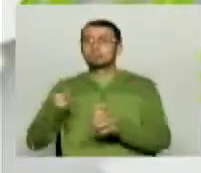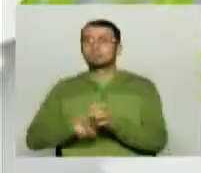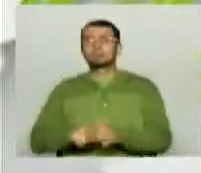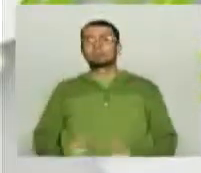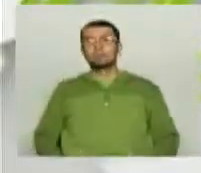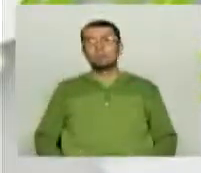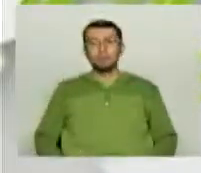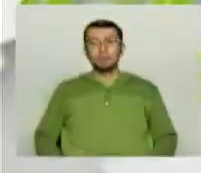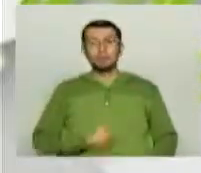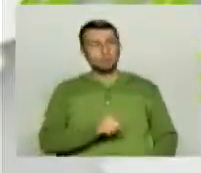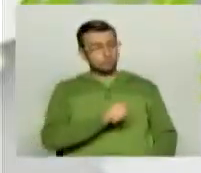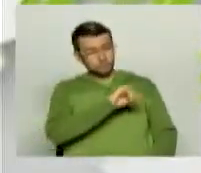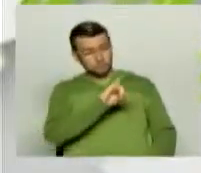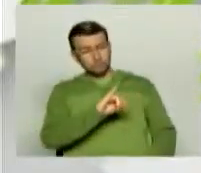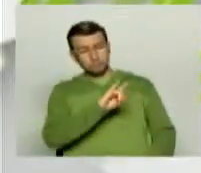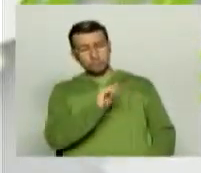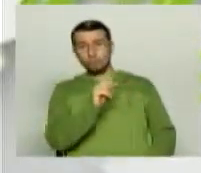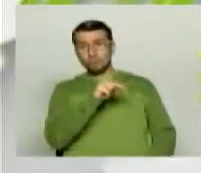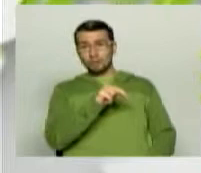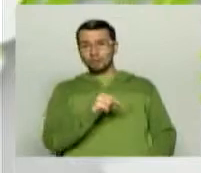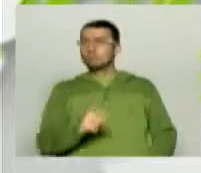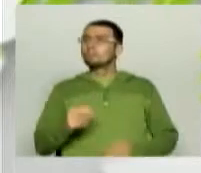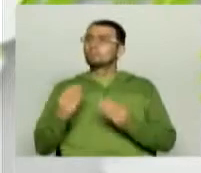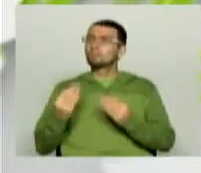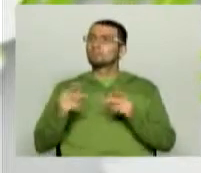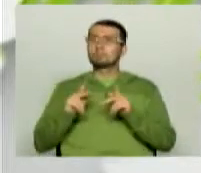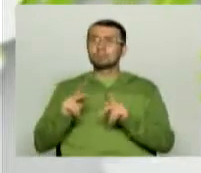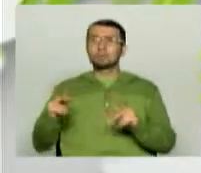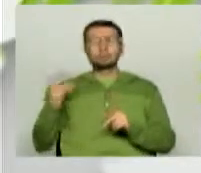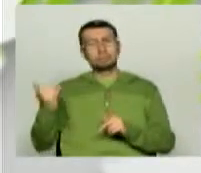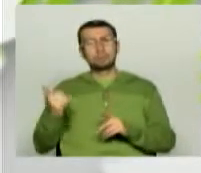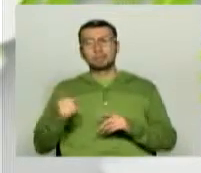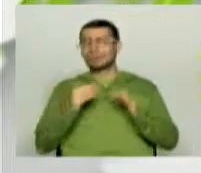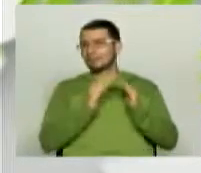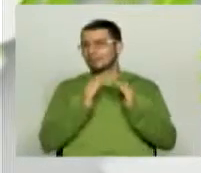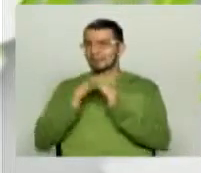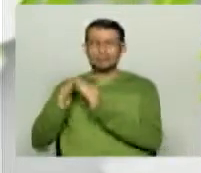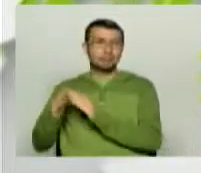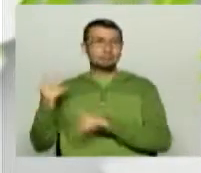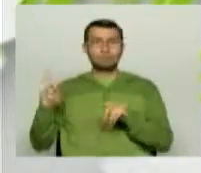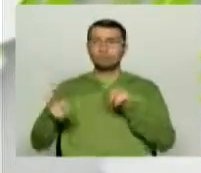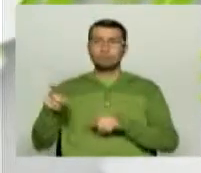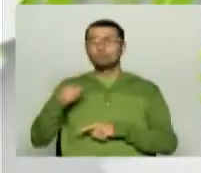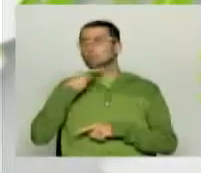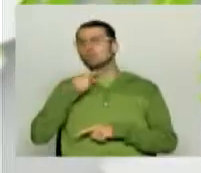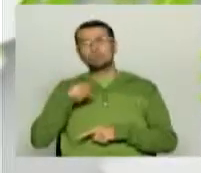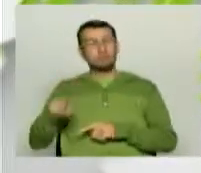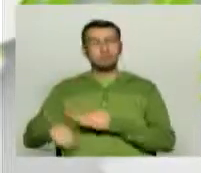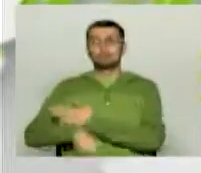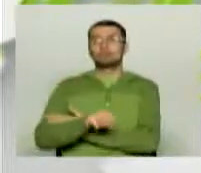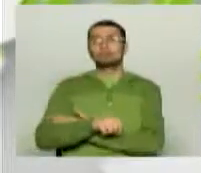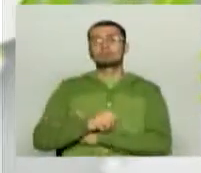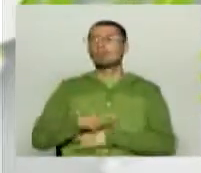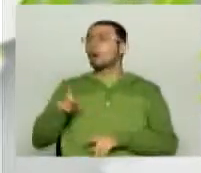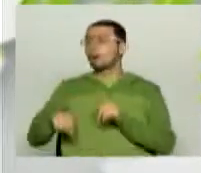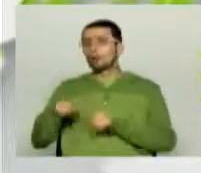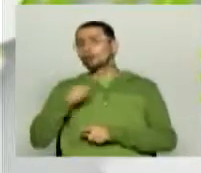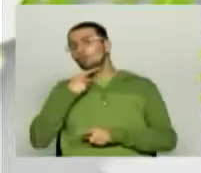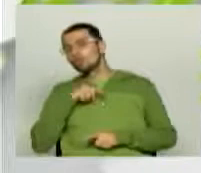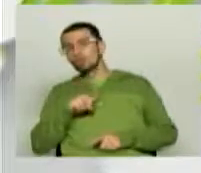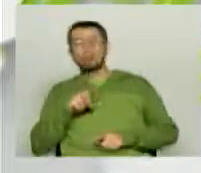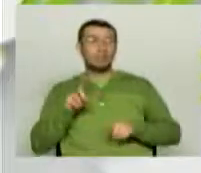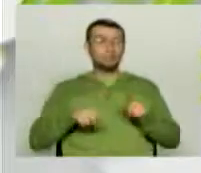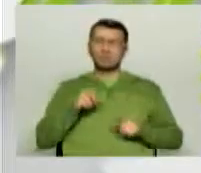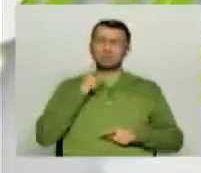Bueno, Juan Javier, pues en muchos hogares son muchas amas de casa que quizás tampoco gusten mucho de fútbol, así como hay unos que nos gusta y otros que no les